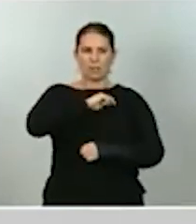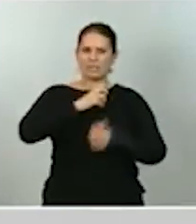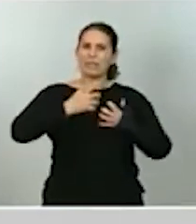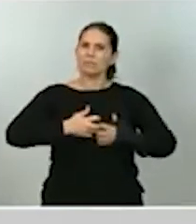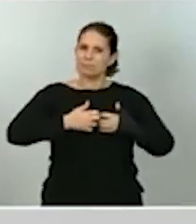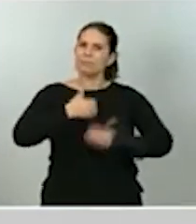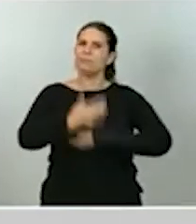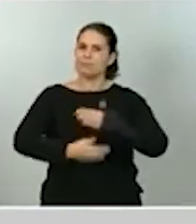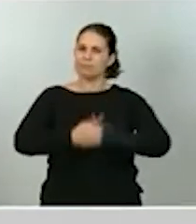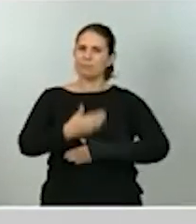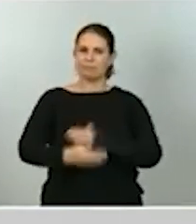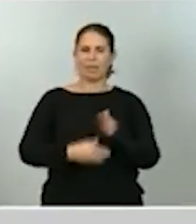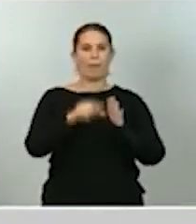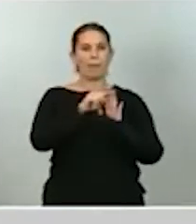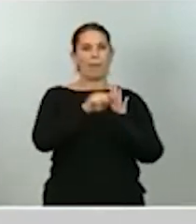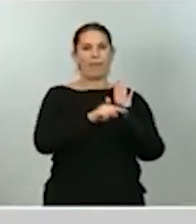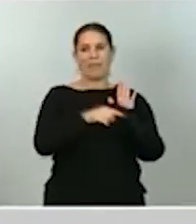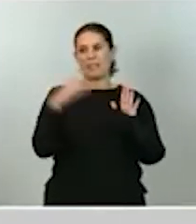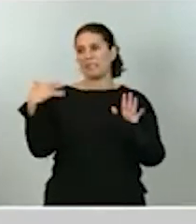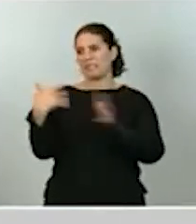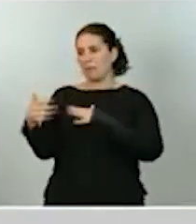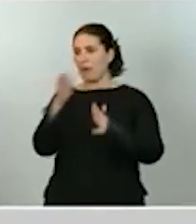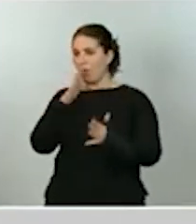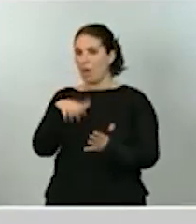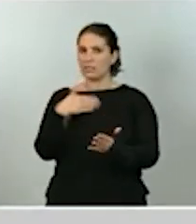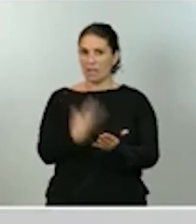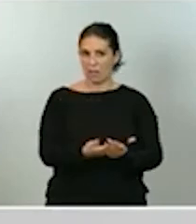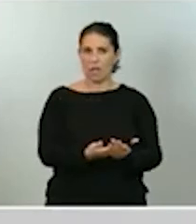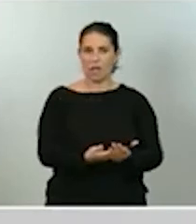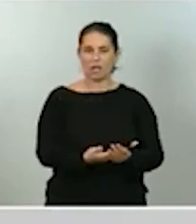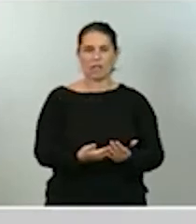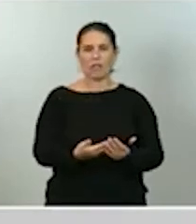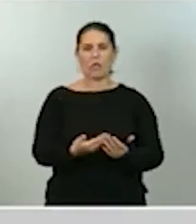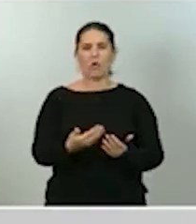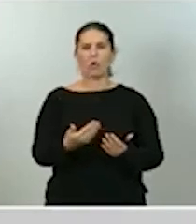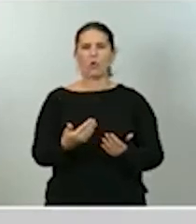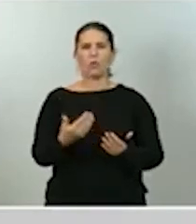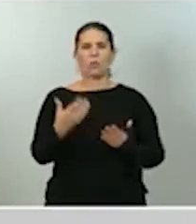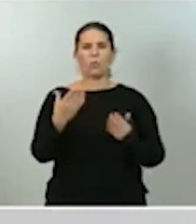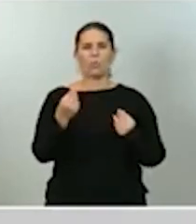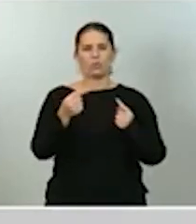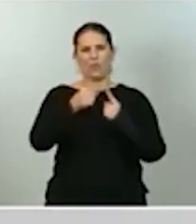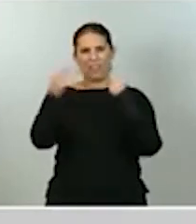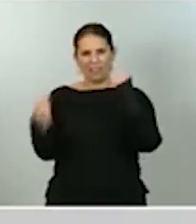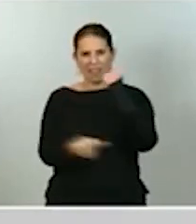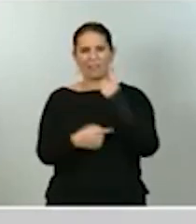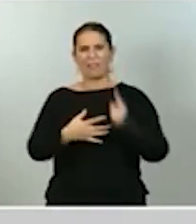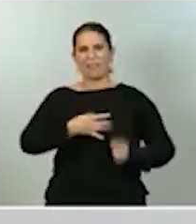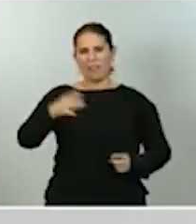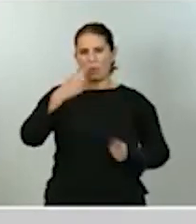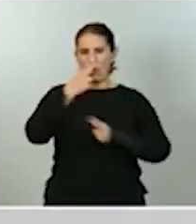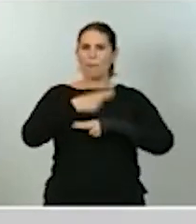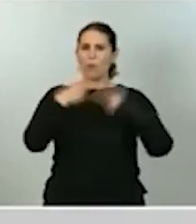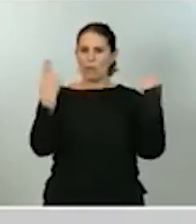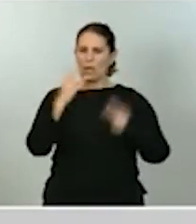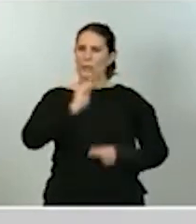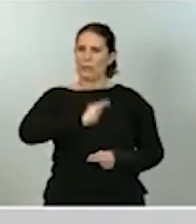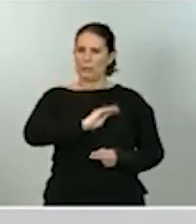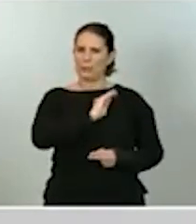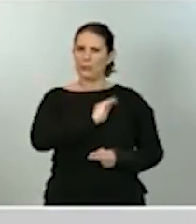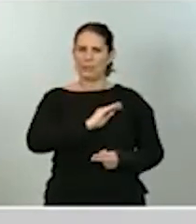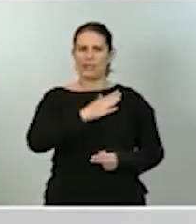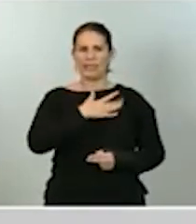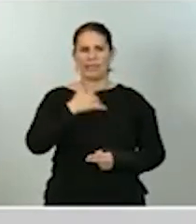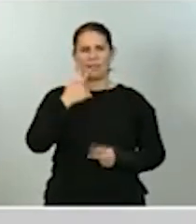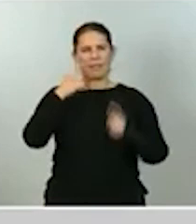adoptadas desde marzo, con un alto coste en términos de déficit y de deuda pública y que, por tanto, suponen un enorme